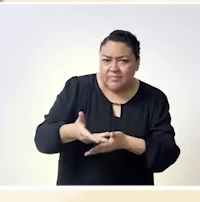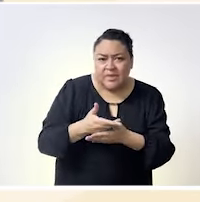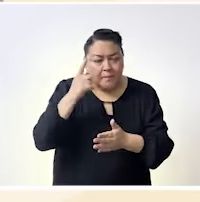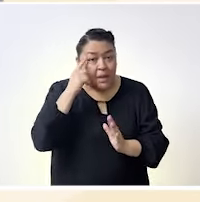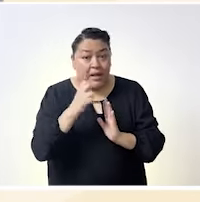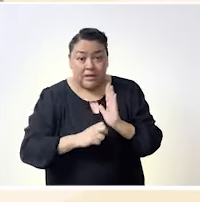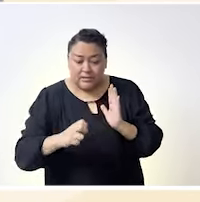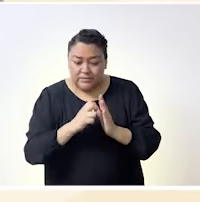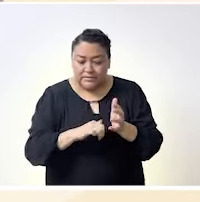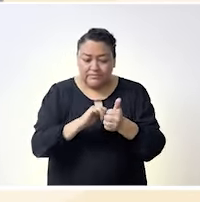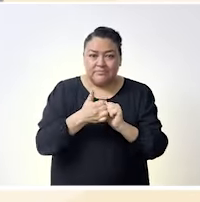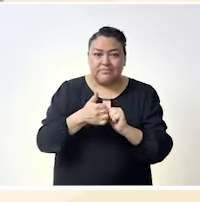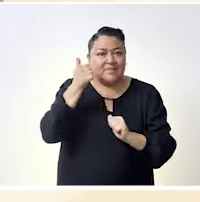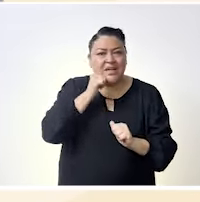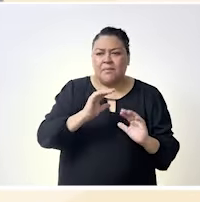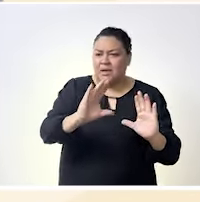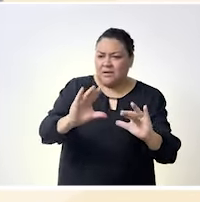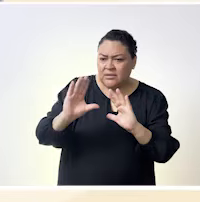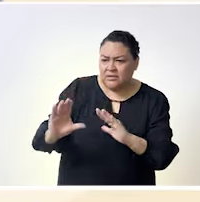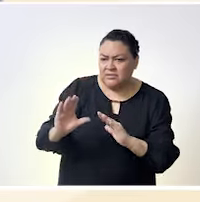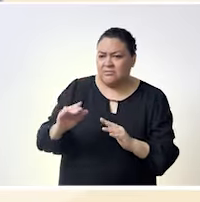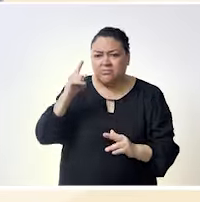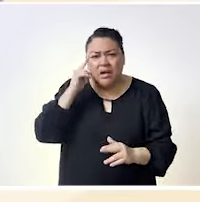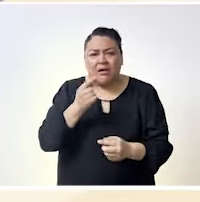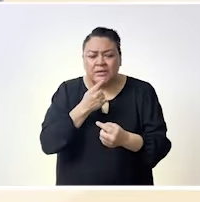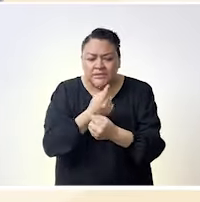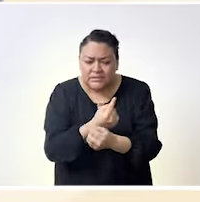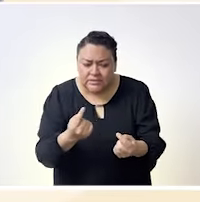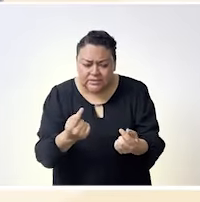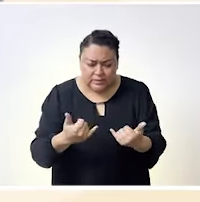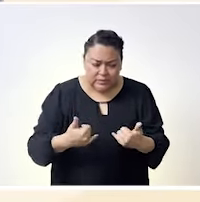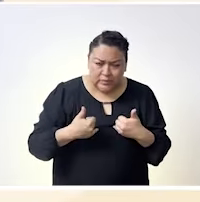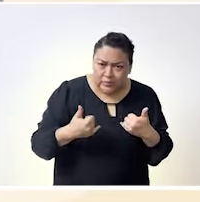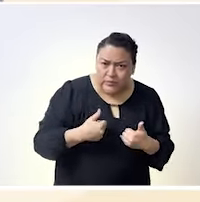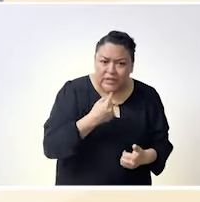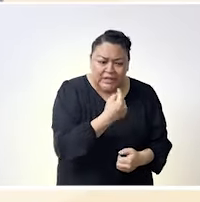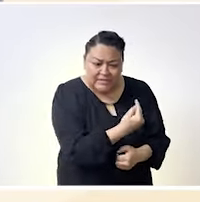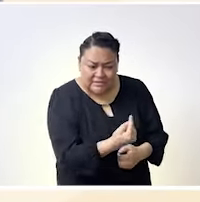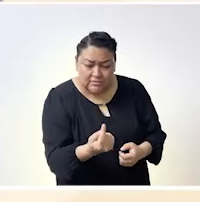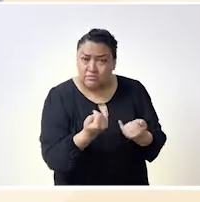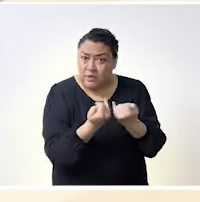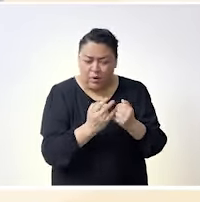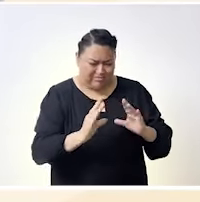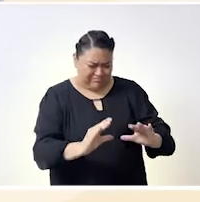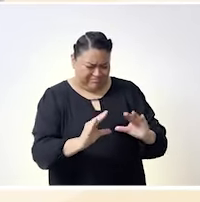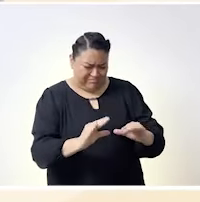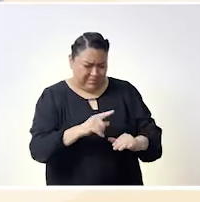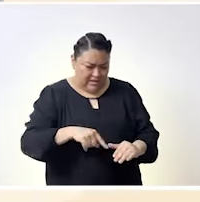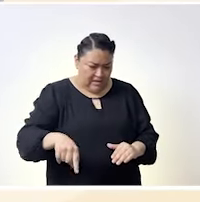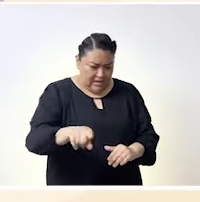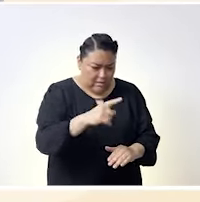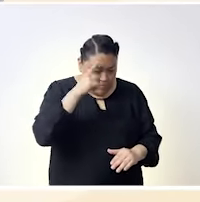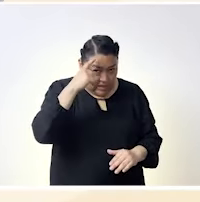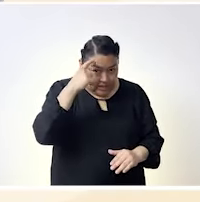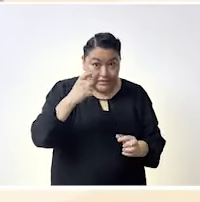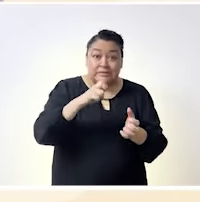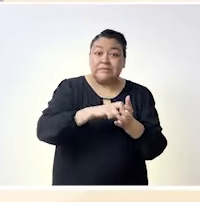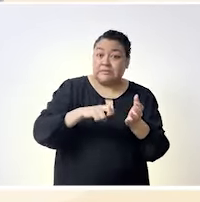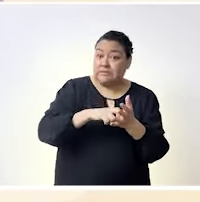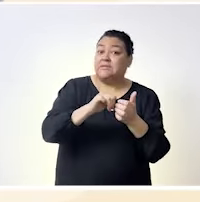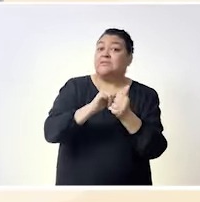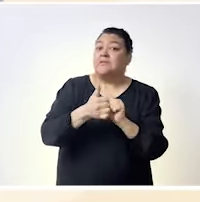compromiso de educar no con las niñas con los niños y fue bueno a partir de ahí estar